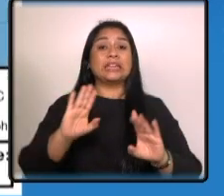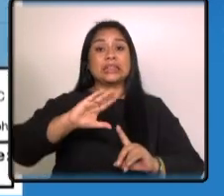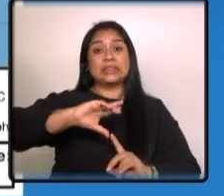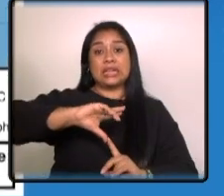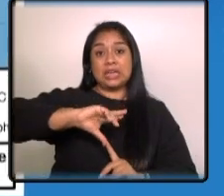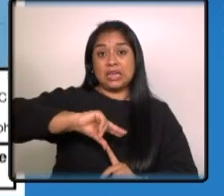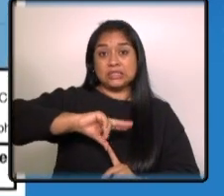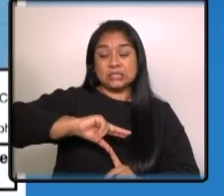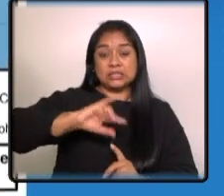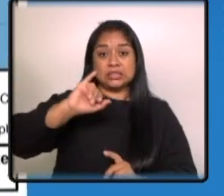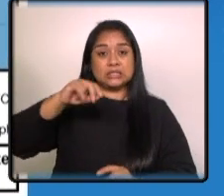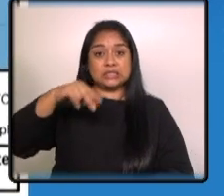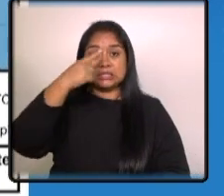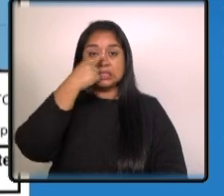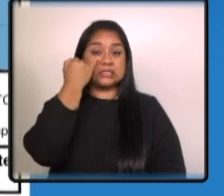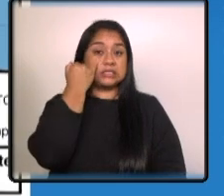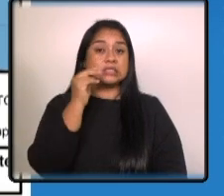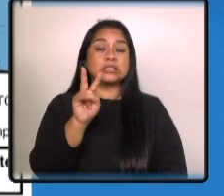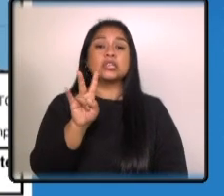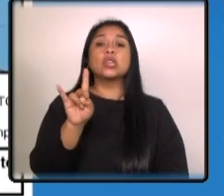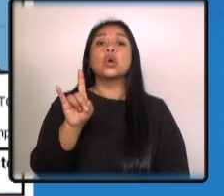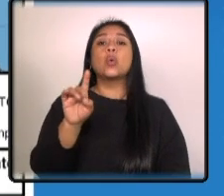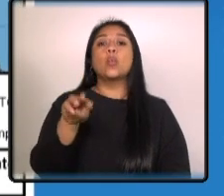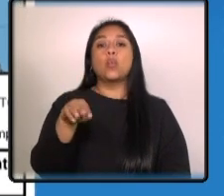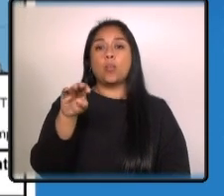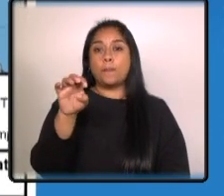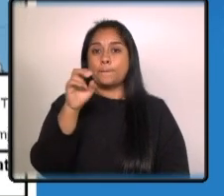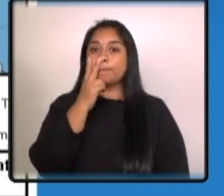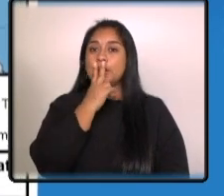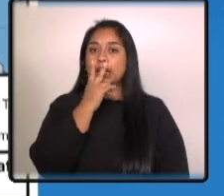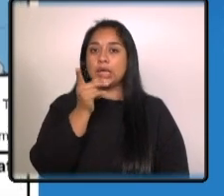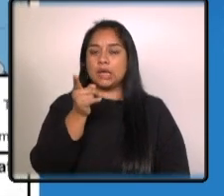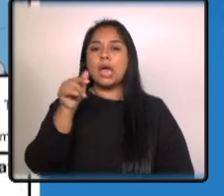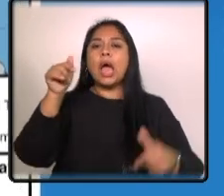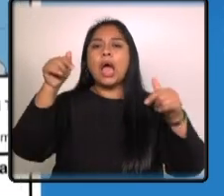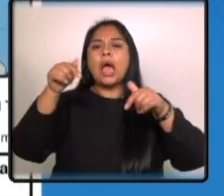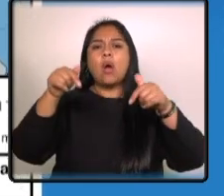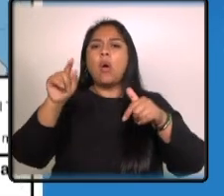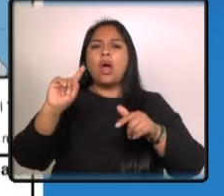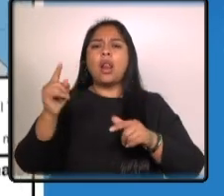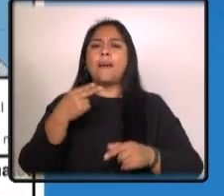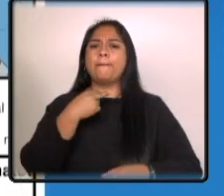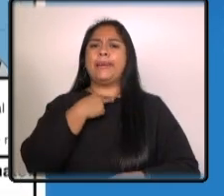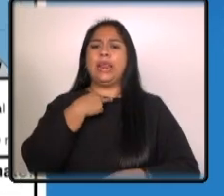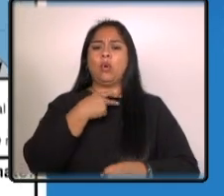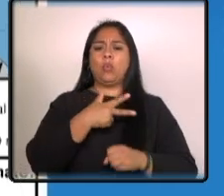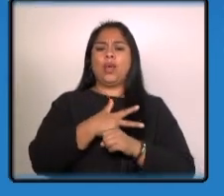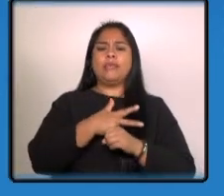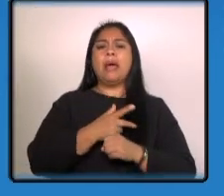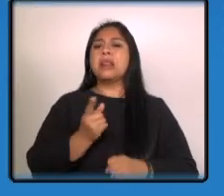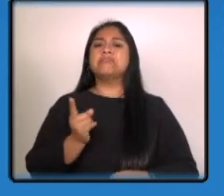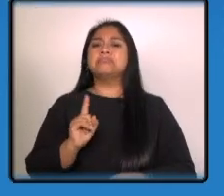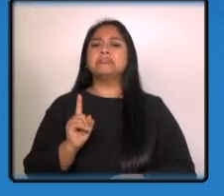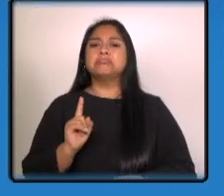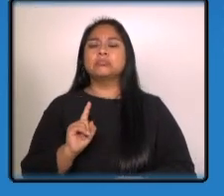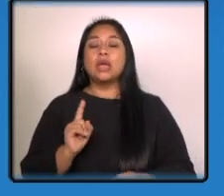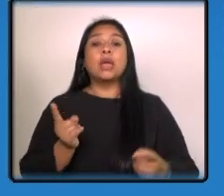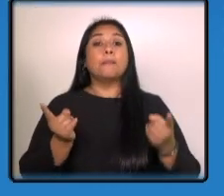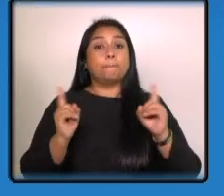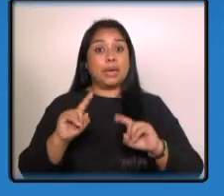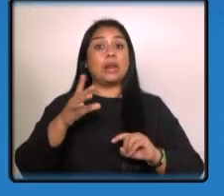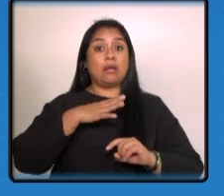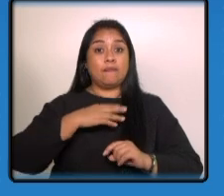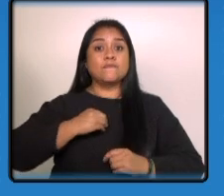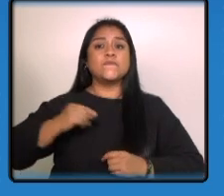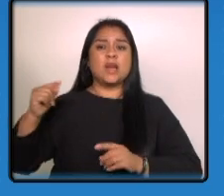vulcanología meteorología e hidrología en Sibume por el momento no representa peligro para el país pero si mantiene su